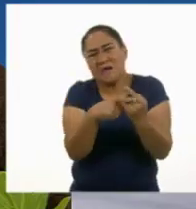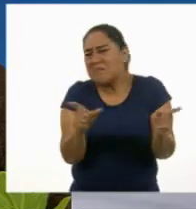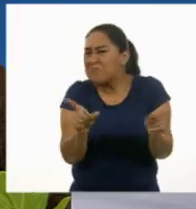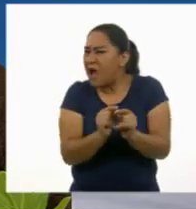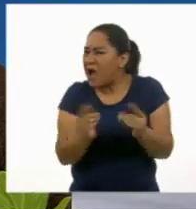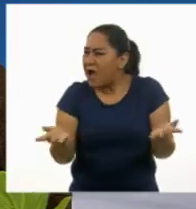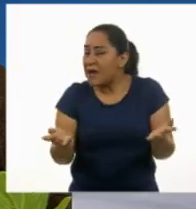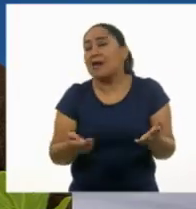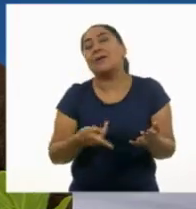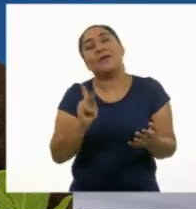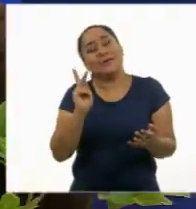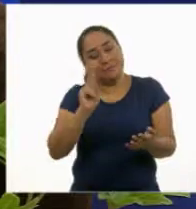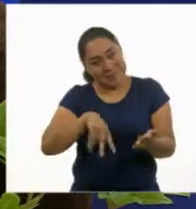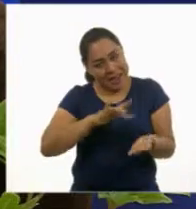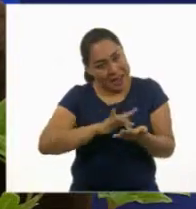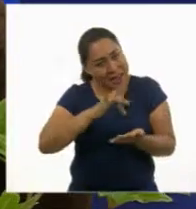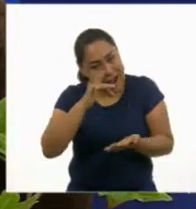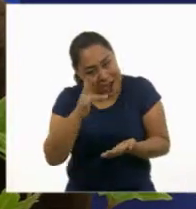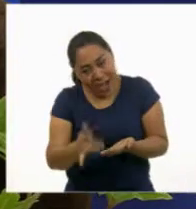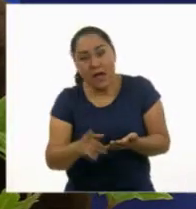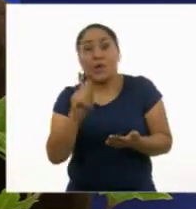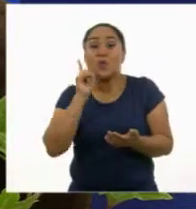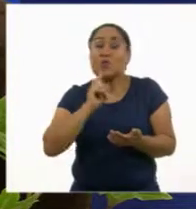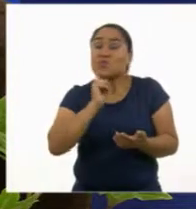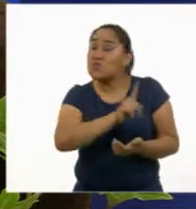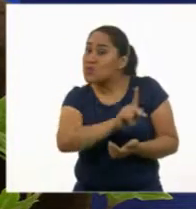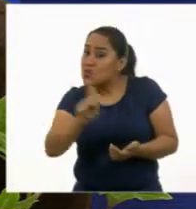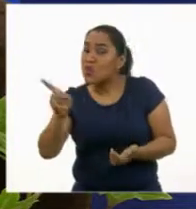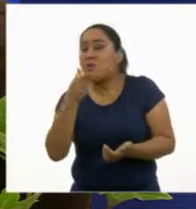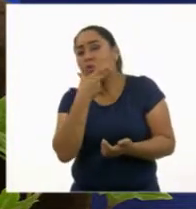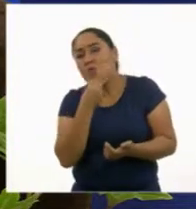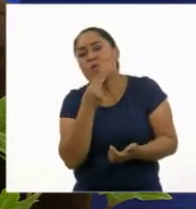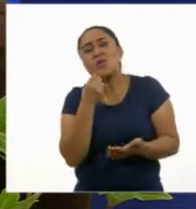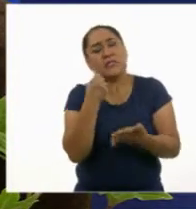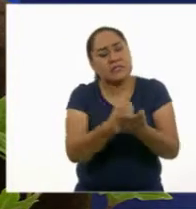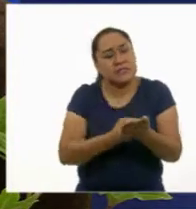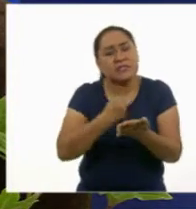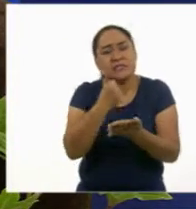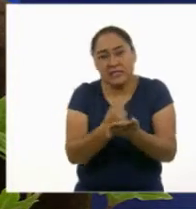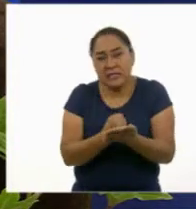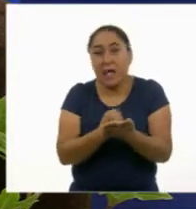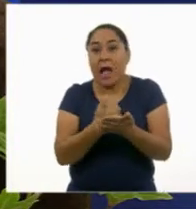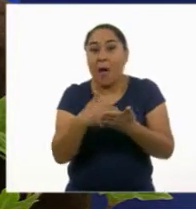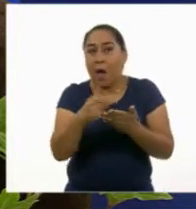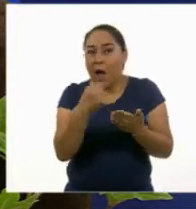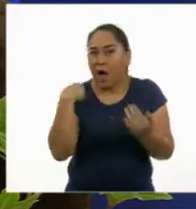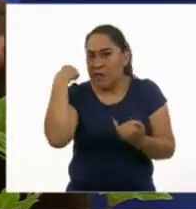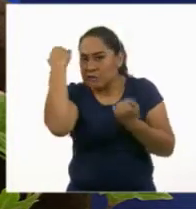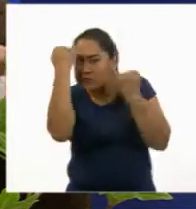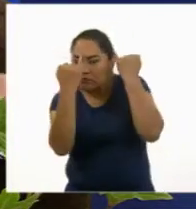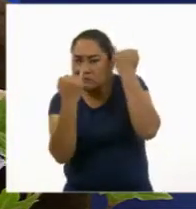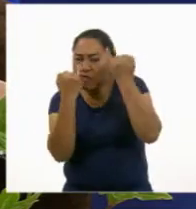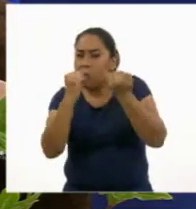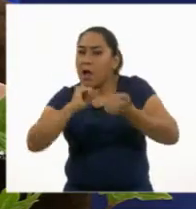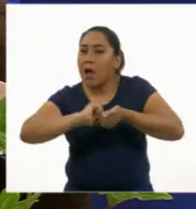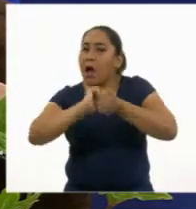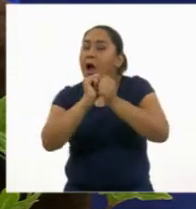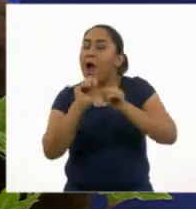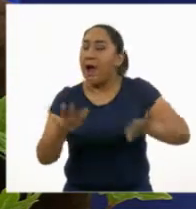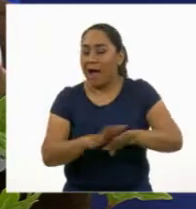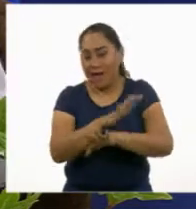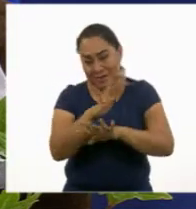fortuna, gracias a la lucha de muchas mujeres y hombres, algunos prejuicios y estereotipos han cambiado.